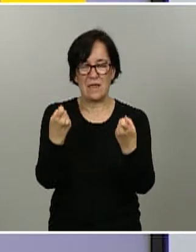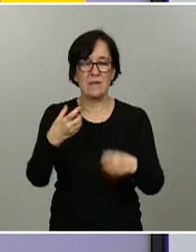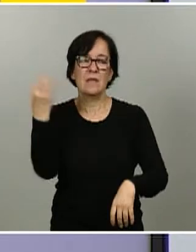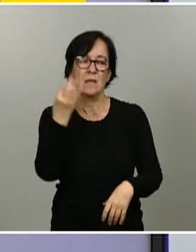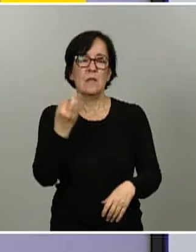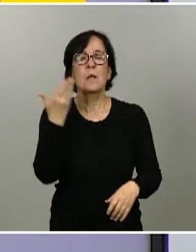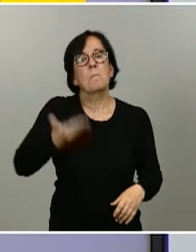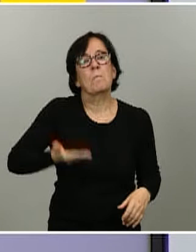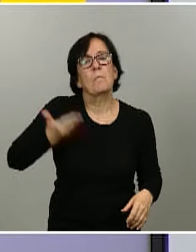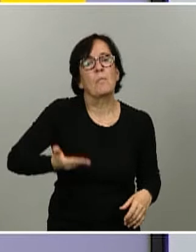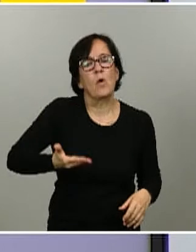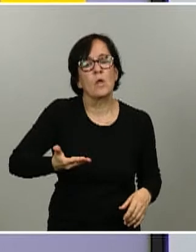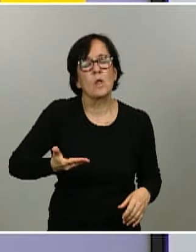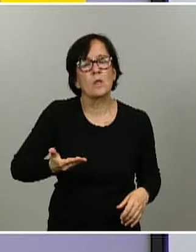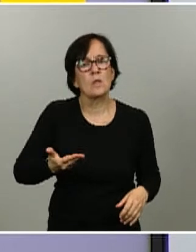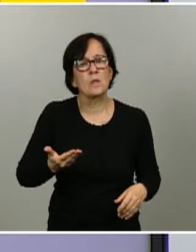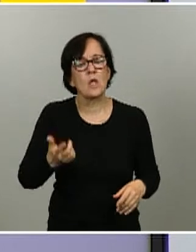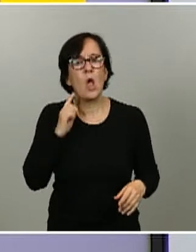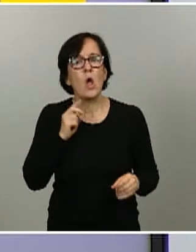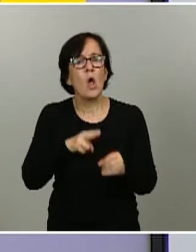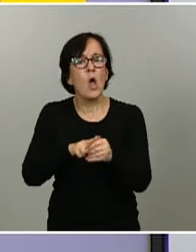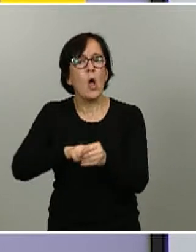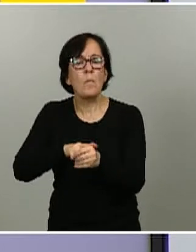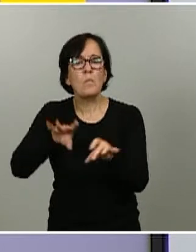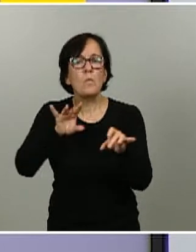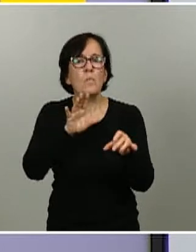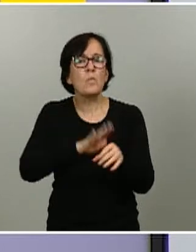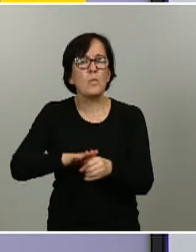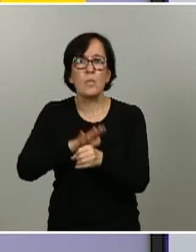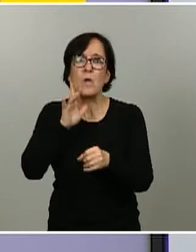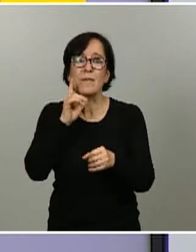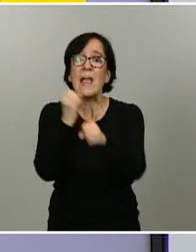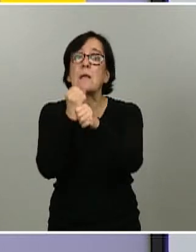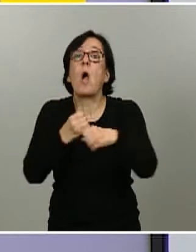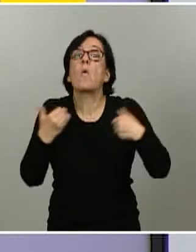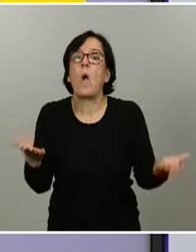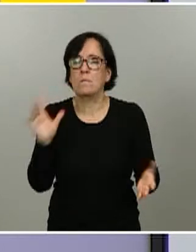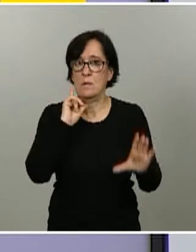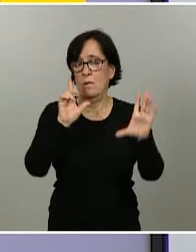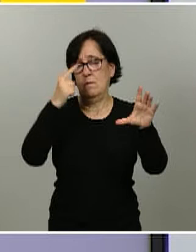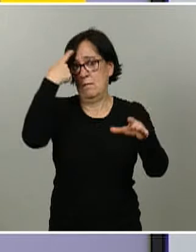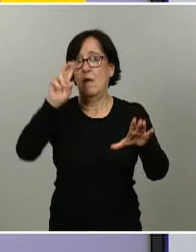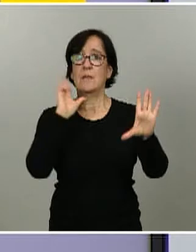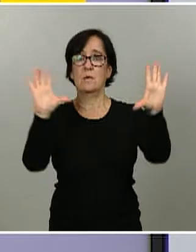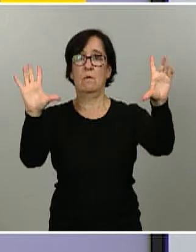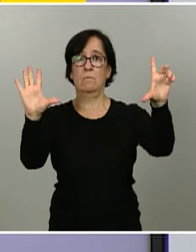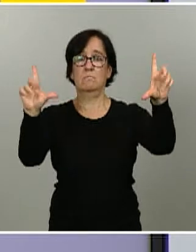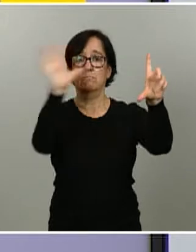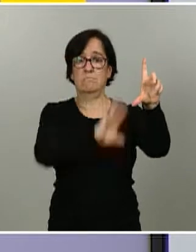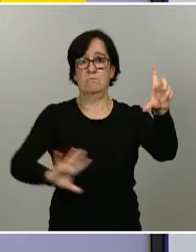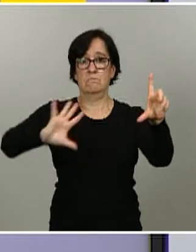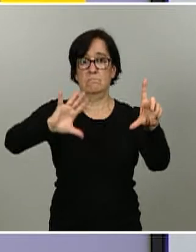en cuenta en qué provincia trabajan, porque, como han visto ustedes, hay una gran variabilidad geográfica, de tal manera que